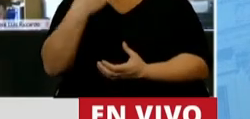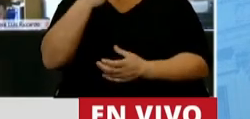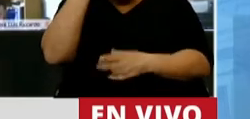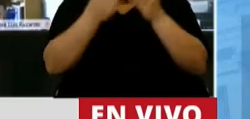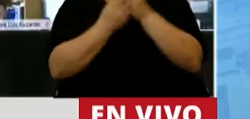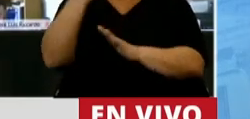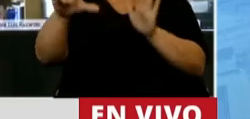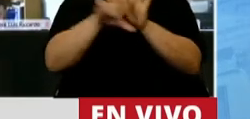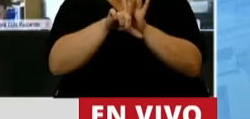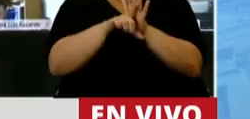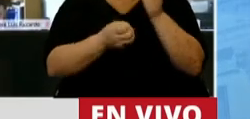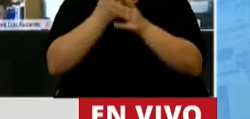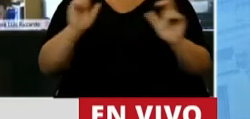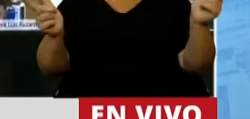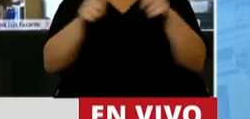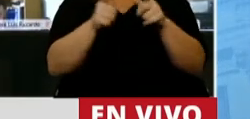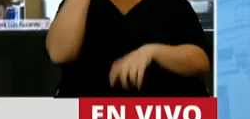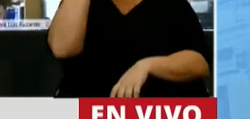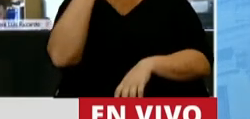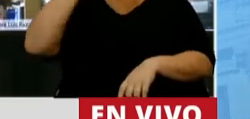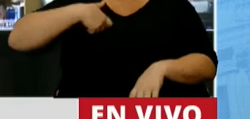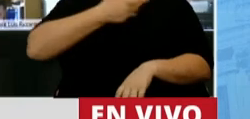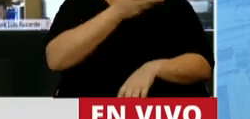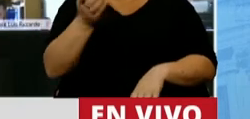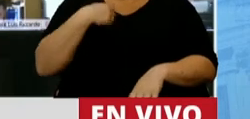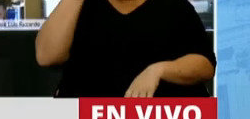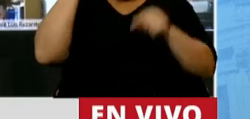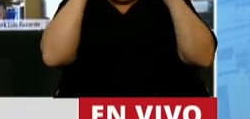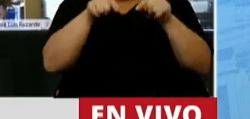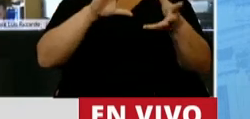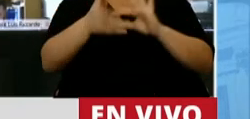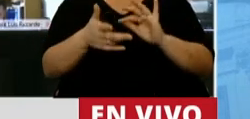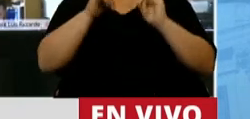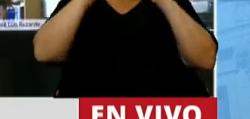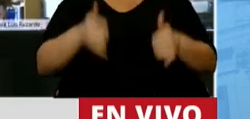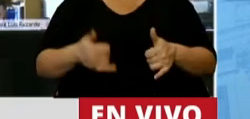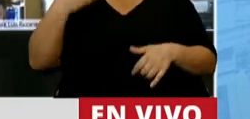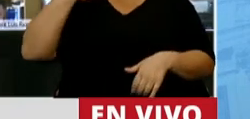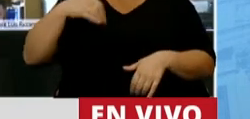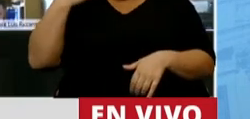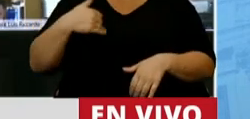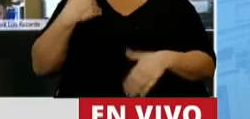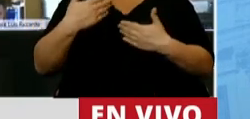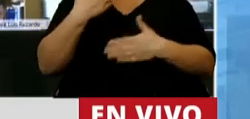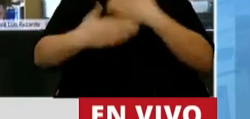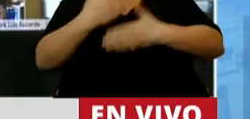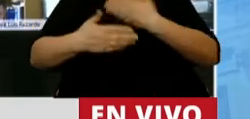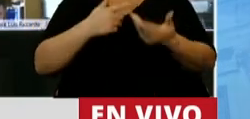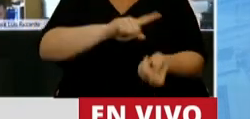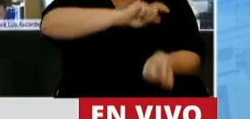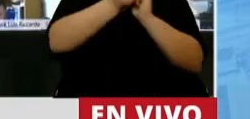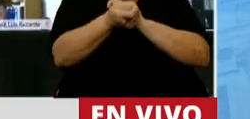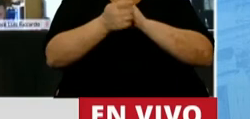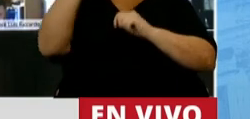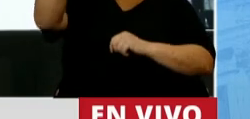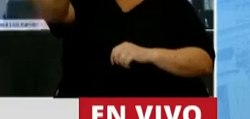conforme por ley, que se cree por ley un consejo económico y social. Yo creo que es ahí donde la Argentina va a poder decir que cambió